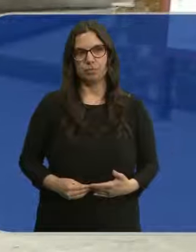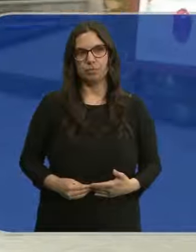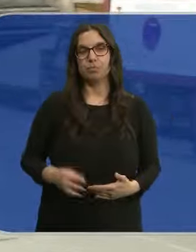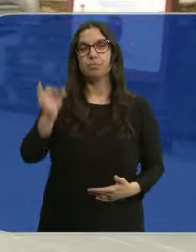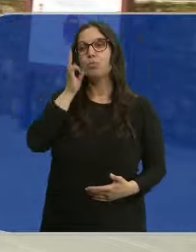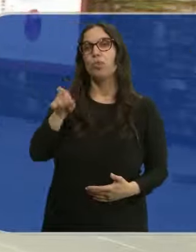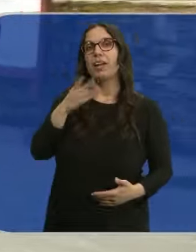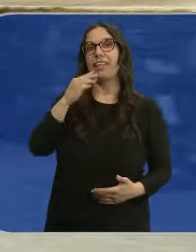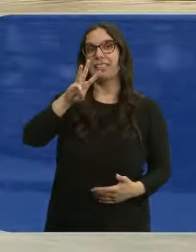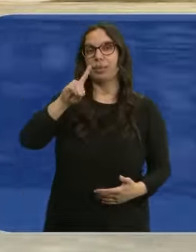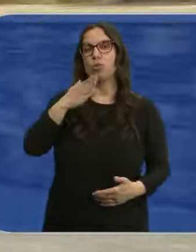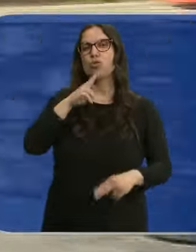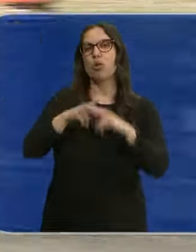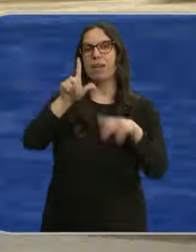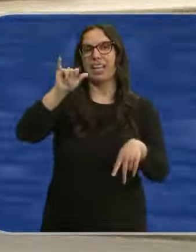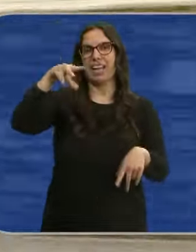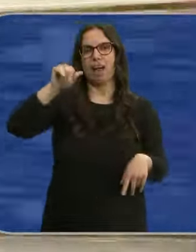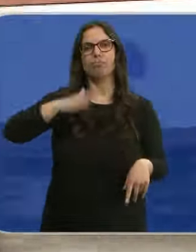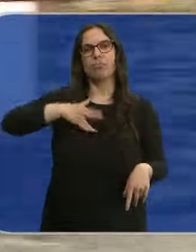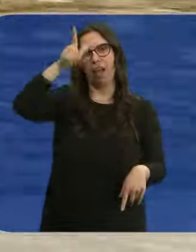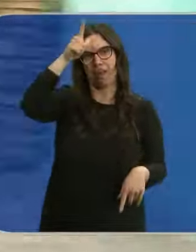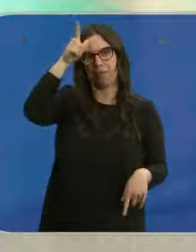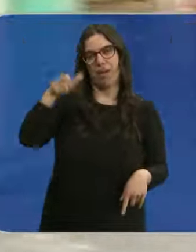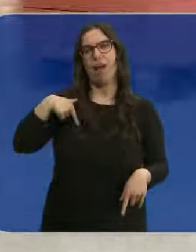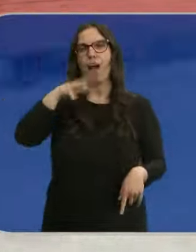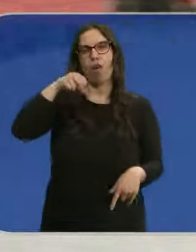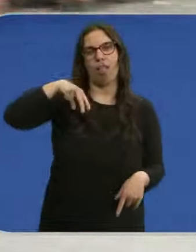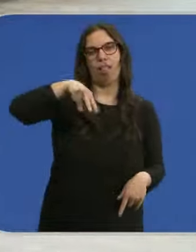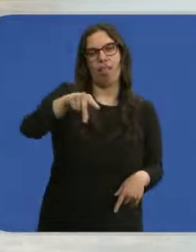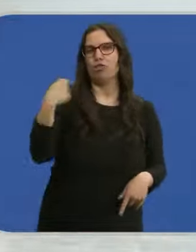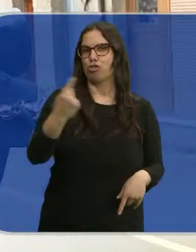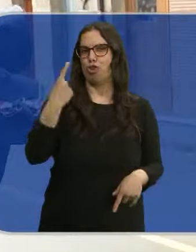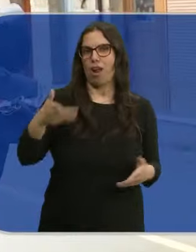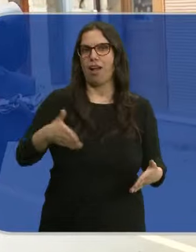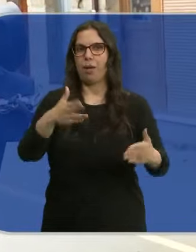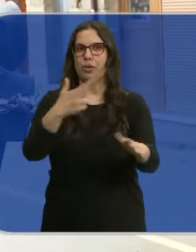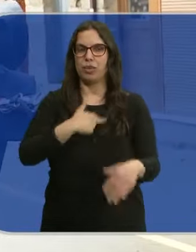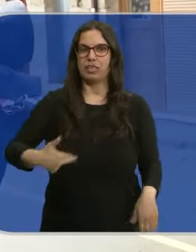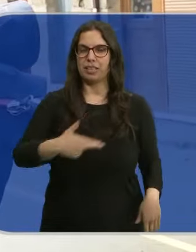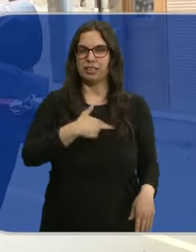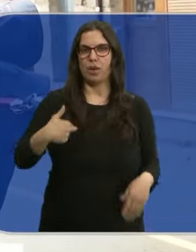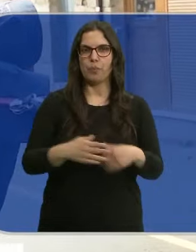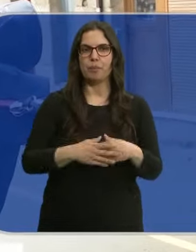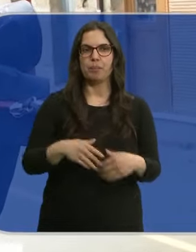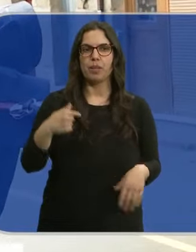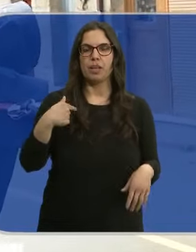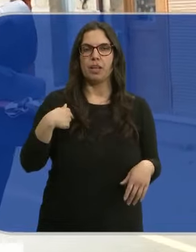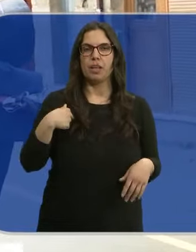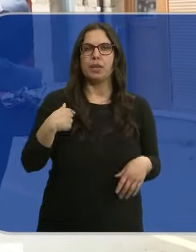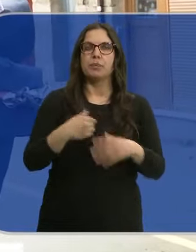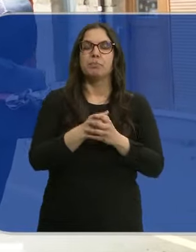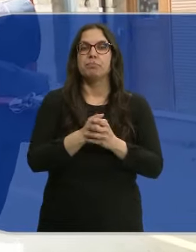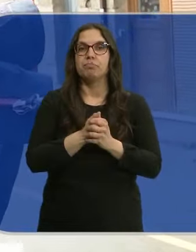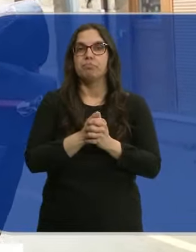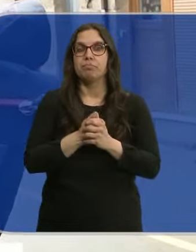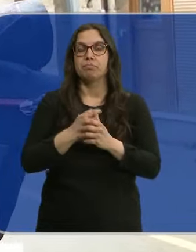Lina tiene 31 años, es alemana y está haciendo el Camino de Santiago en solitario. Empecé en Saint-Pierre